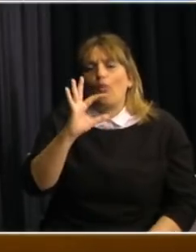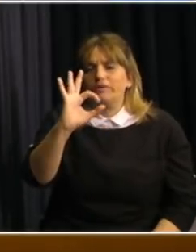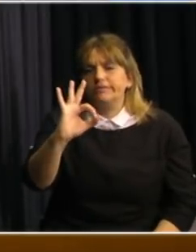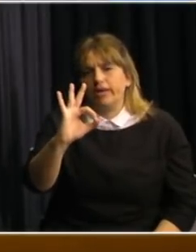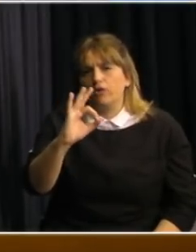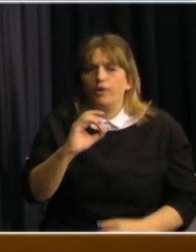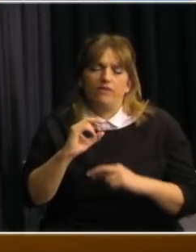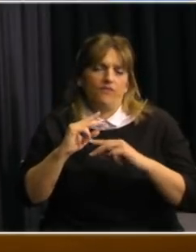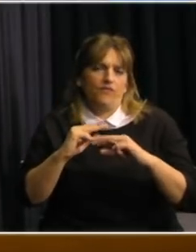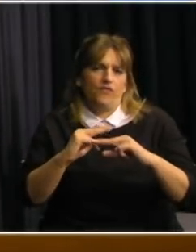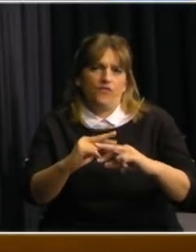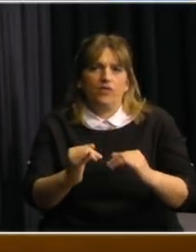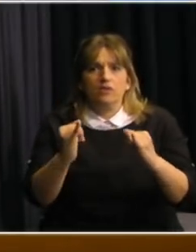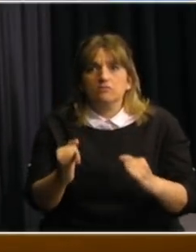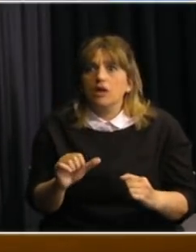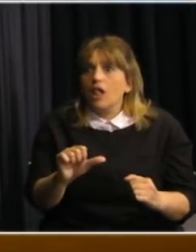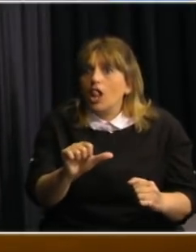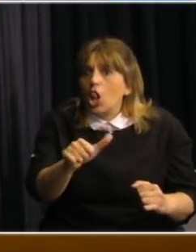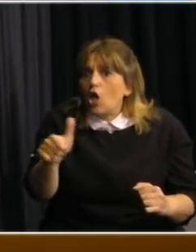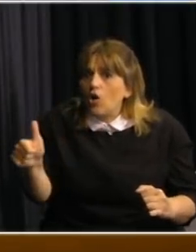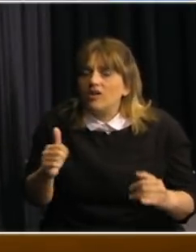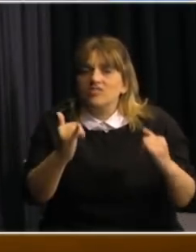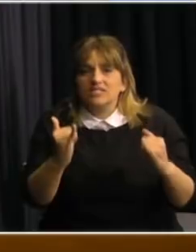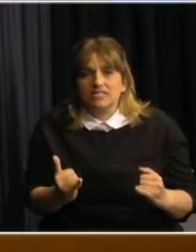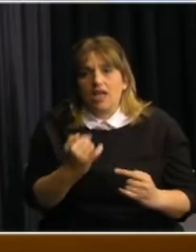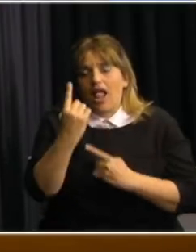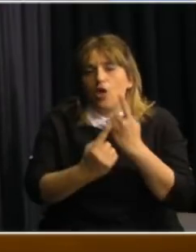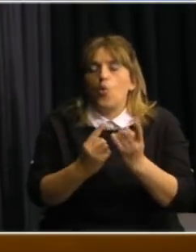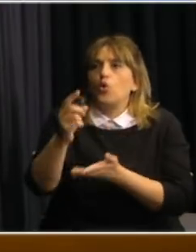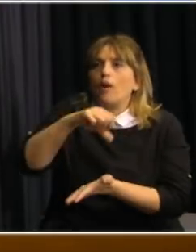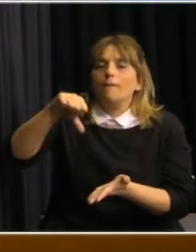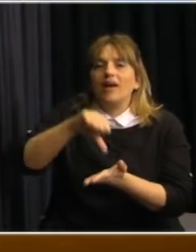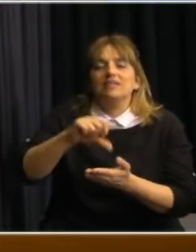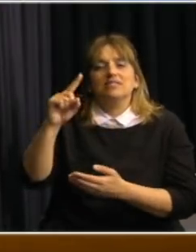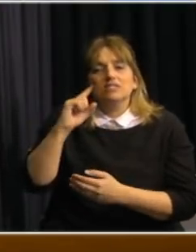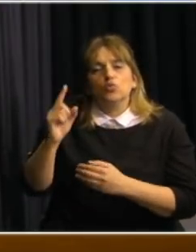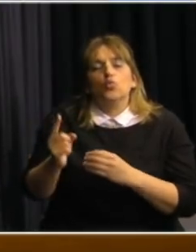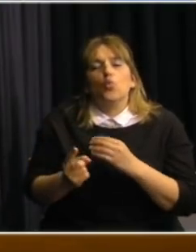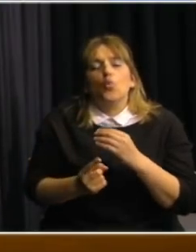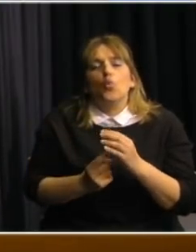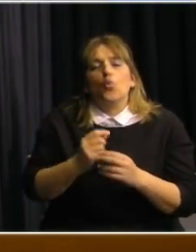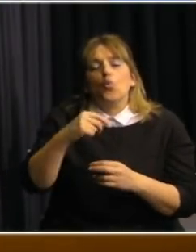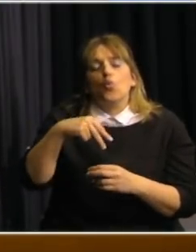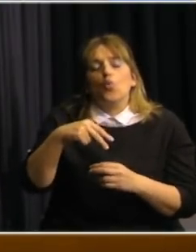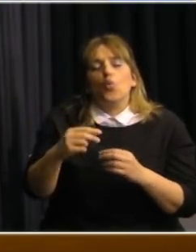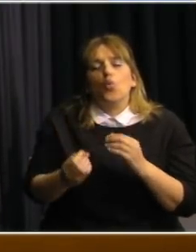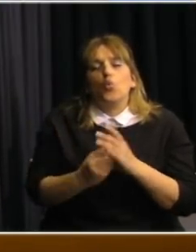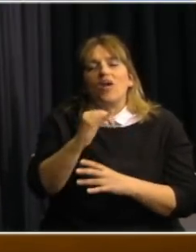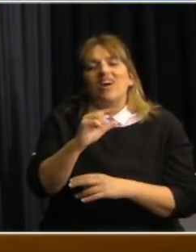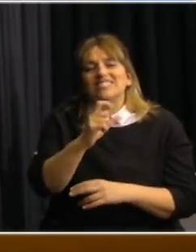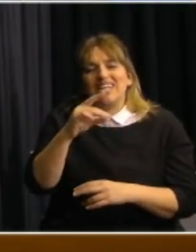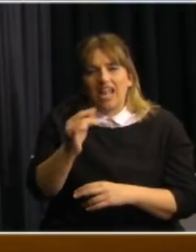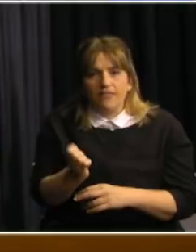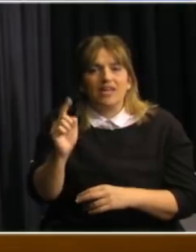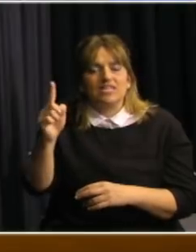mantenidos en el tiempo, como sí lo están logrando países como Nueva Zelandia y en los últimos días Australia, que